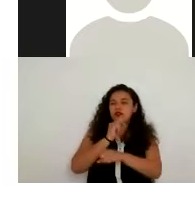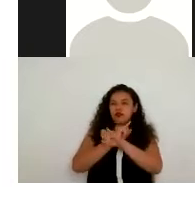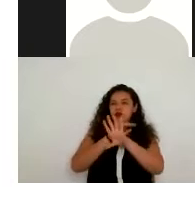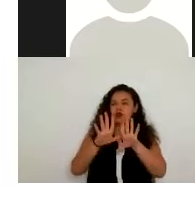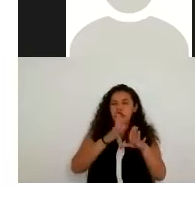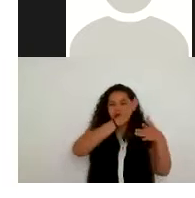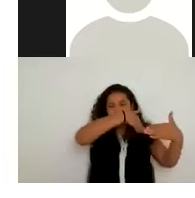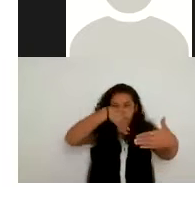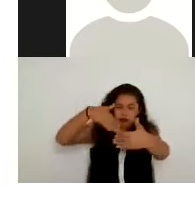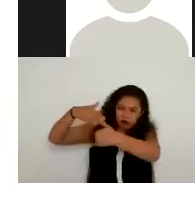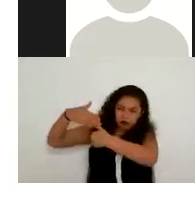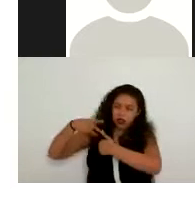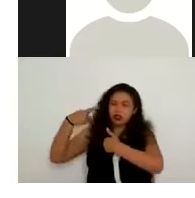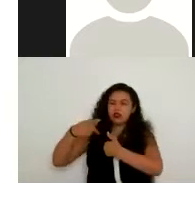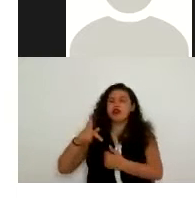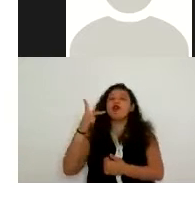política